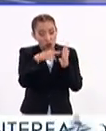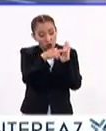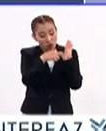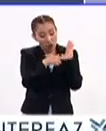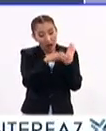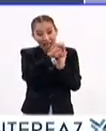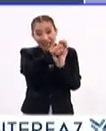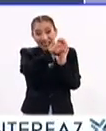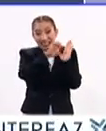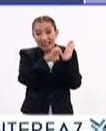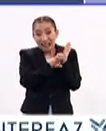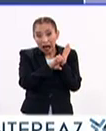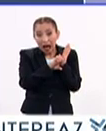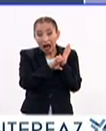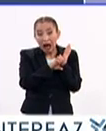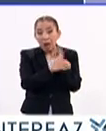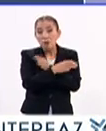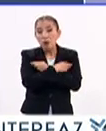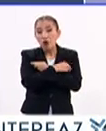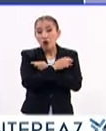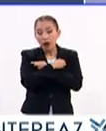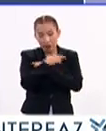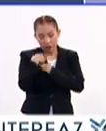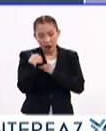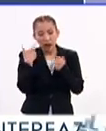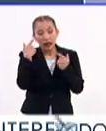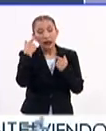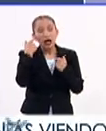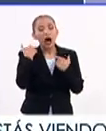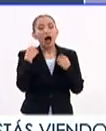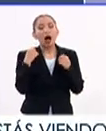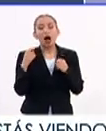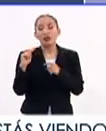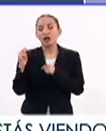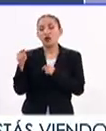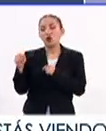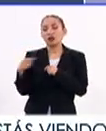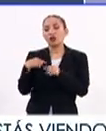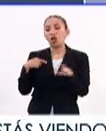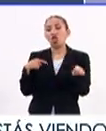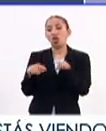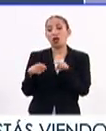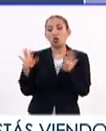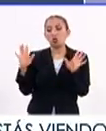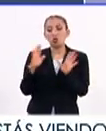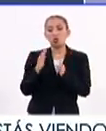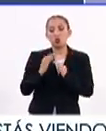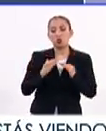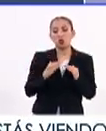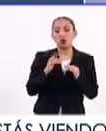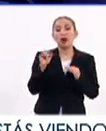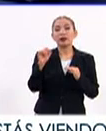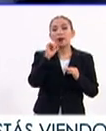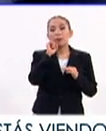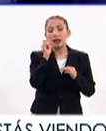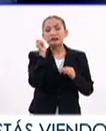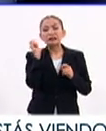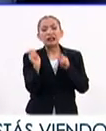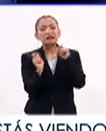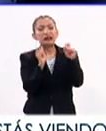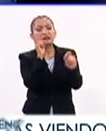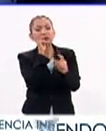ético, si tenemos un marco moral, vamos a entender mejor la tecnología y también necesitamos un mínimo marco conceptual